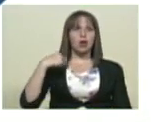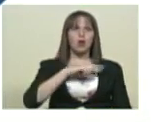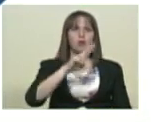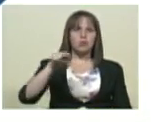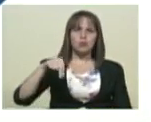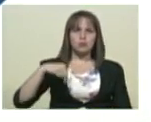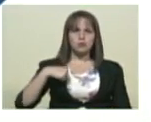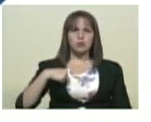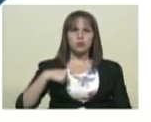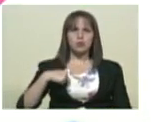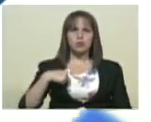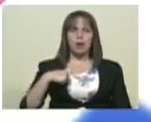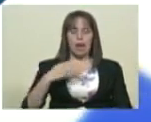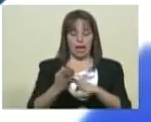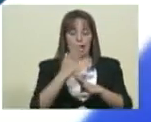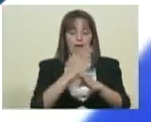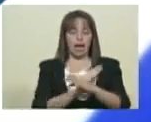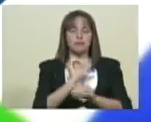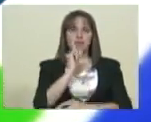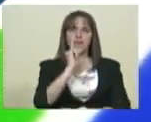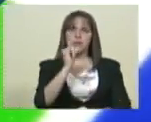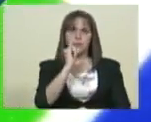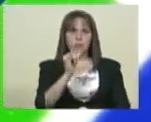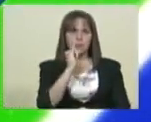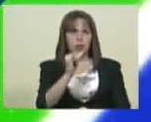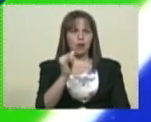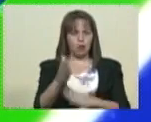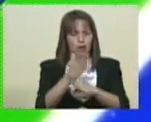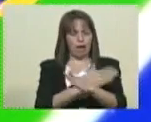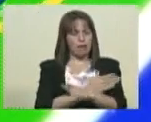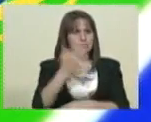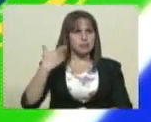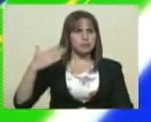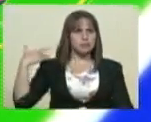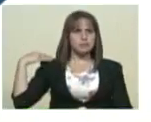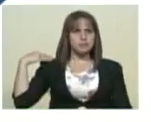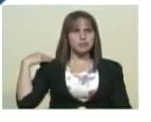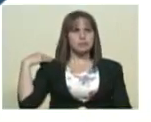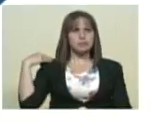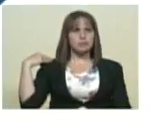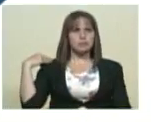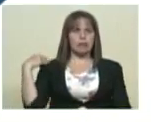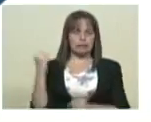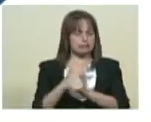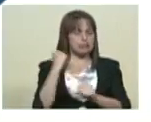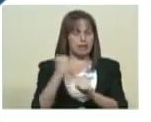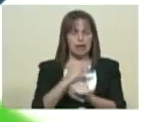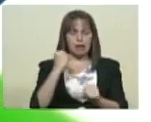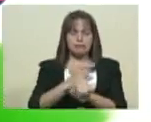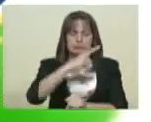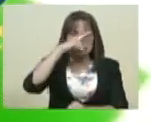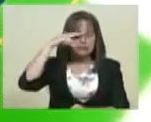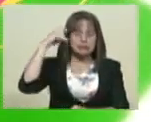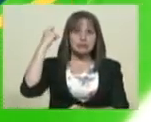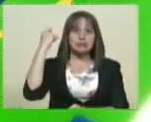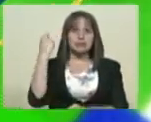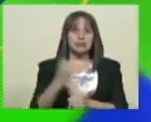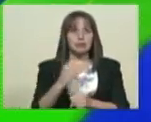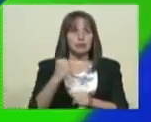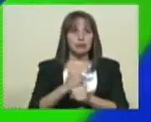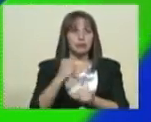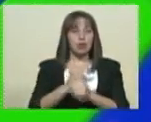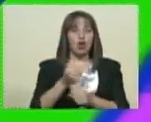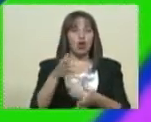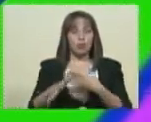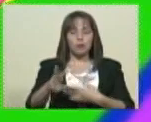habíamos anunciado en días anteriores, hemos estado trabajando y analizando